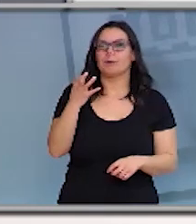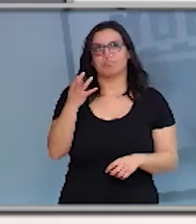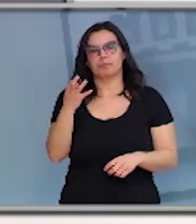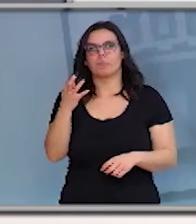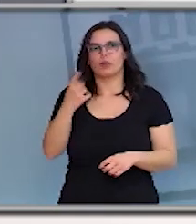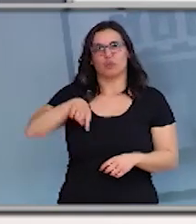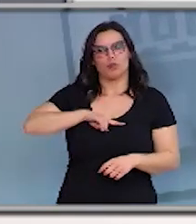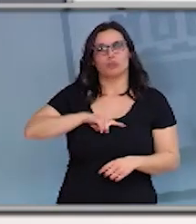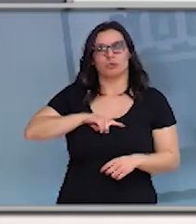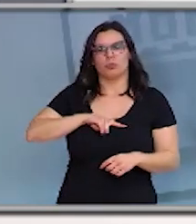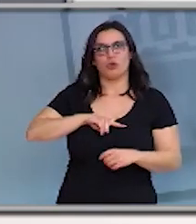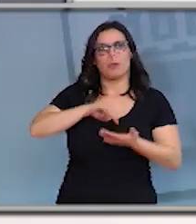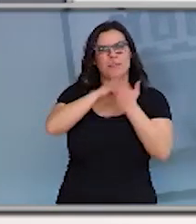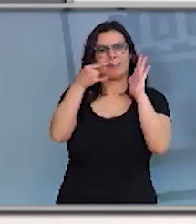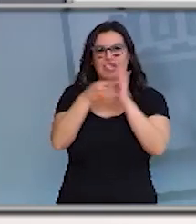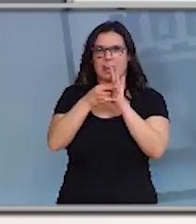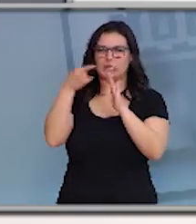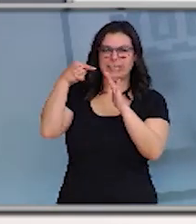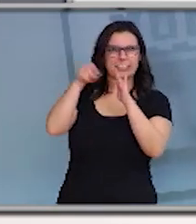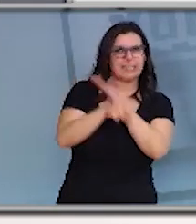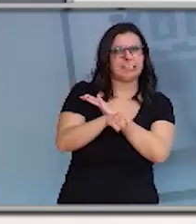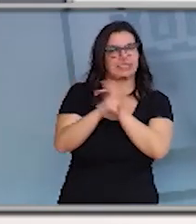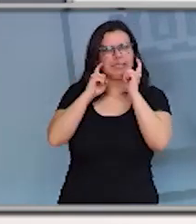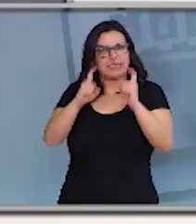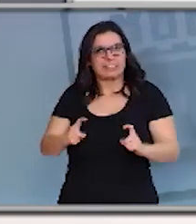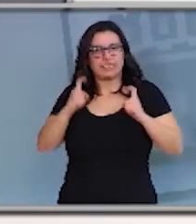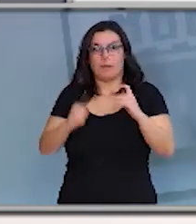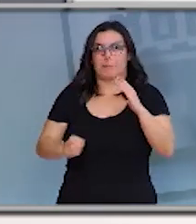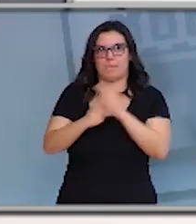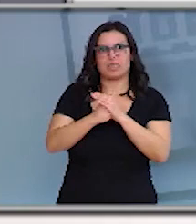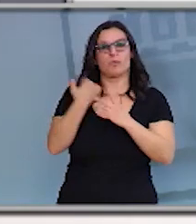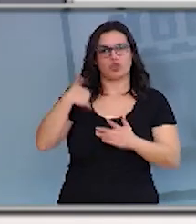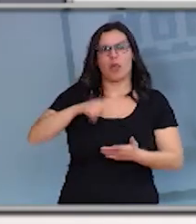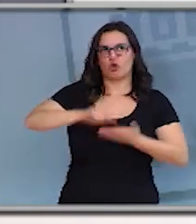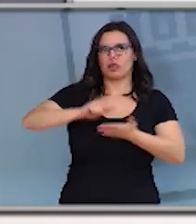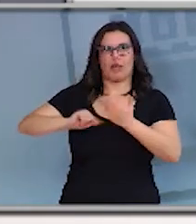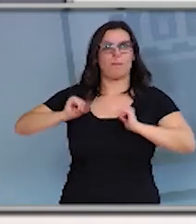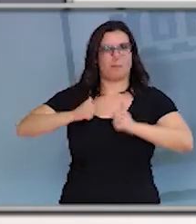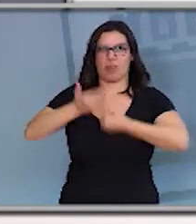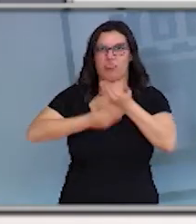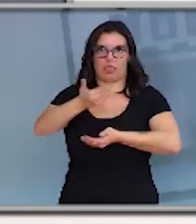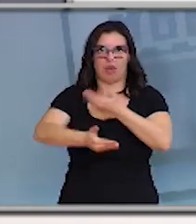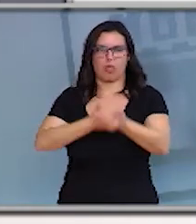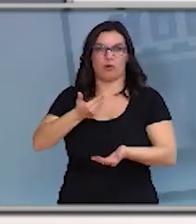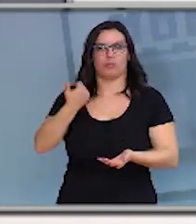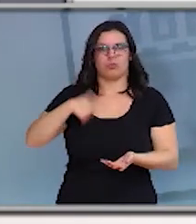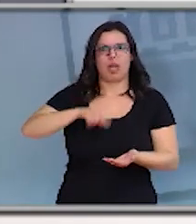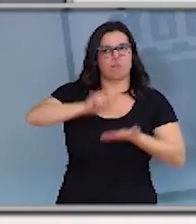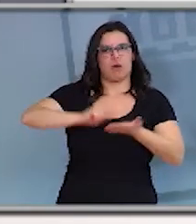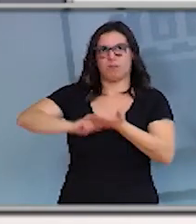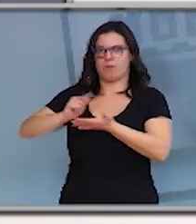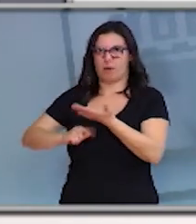haciendo un ejercicio de planificación intenso, pero evidentemente ya estamos contratando profesionales, estamos contratando muchos